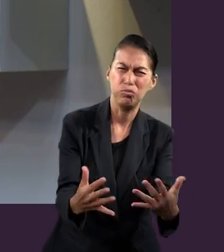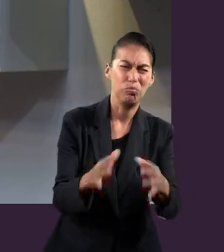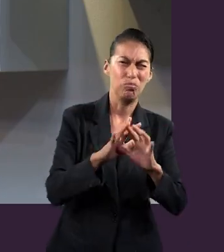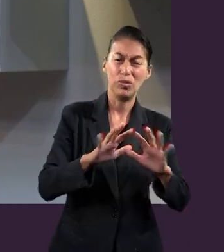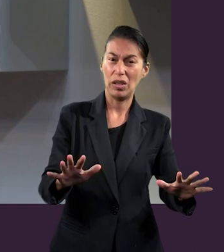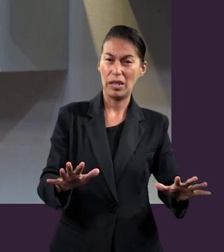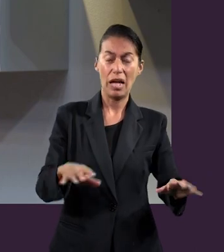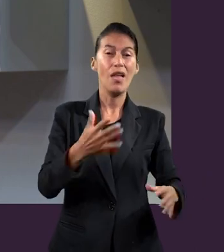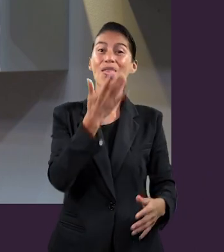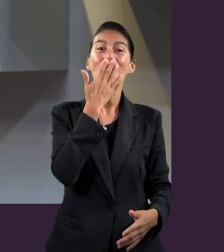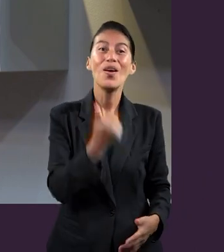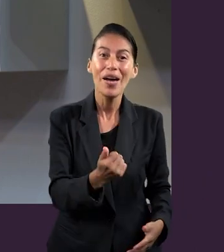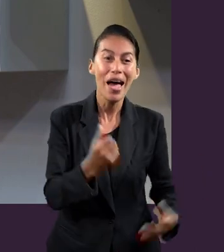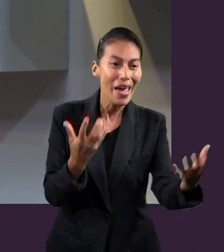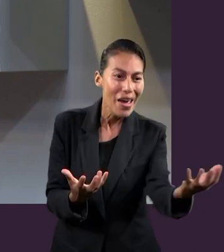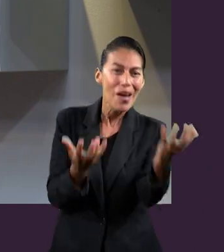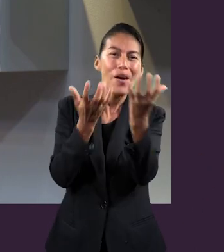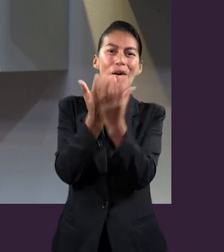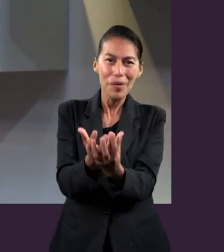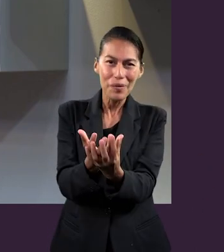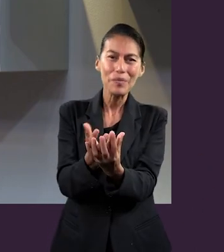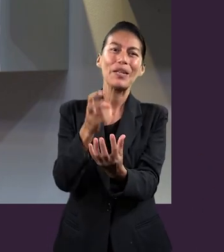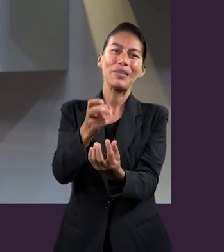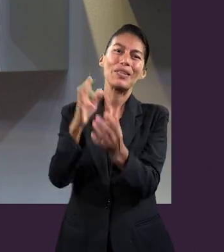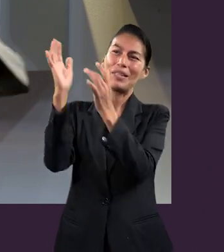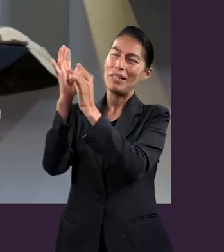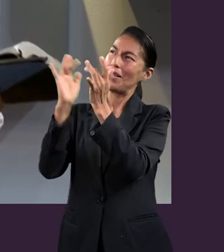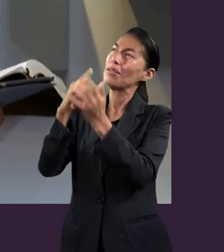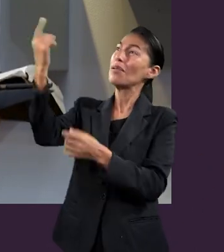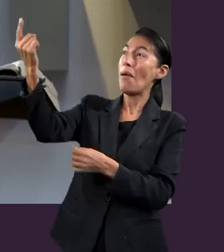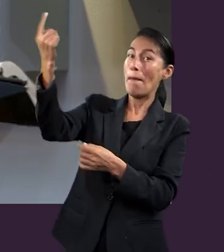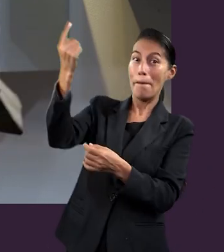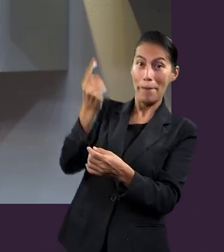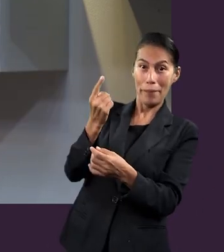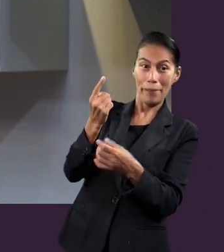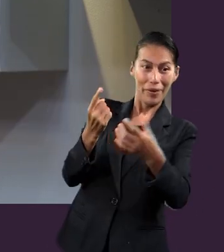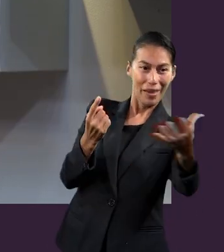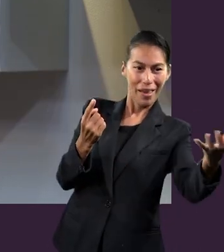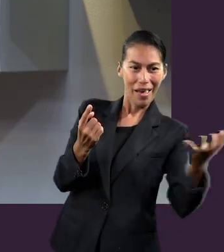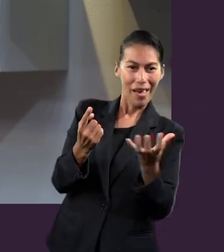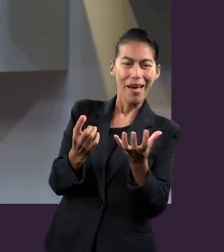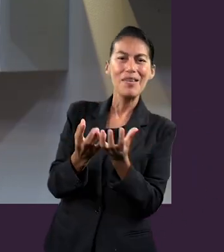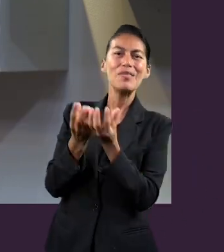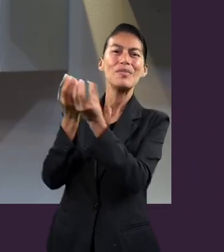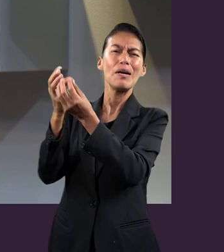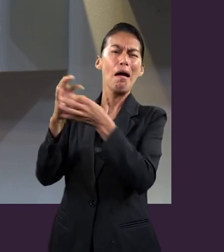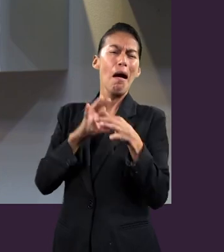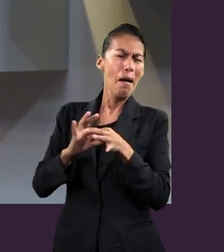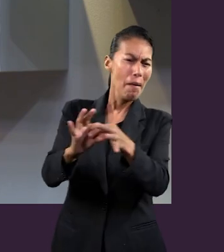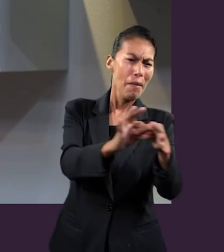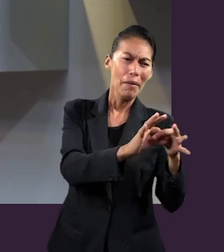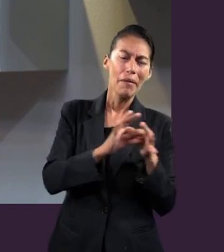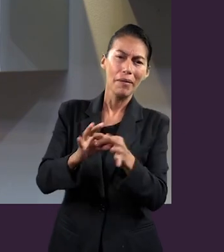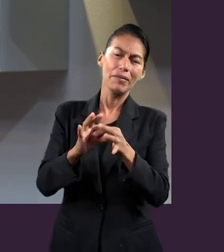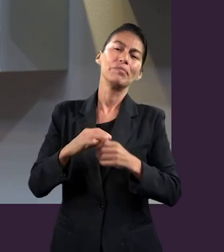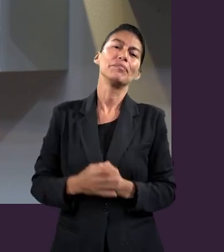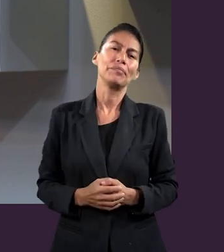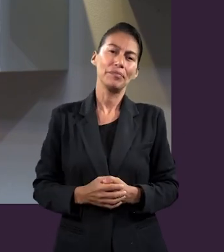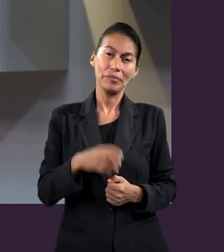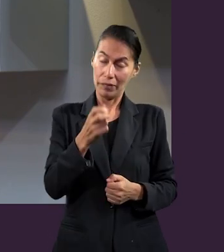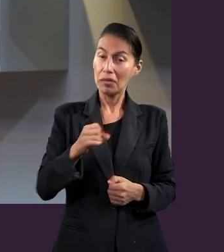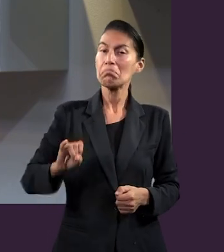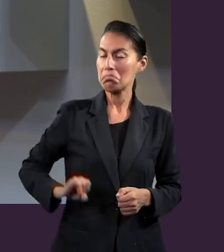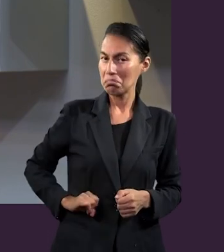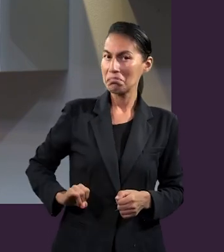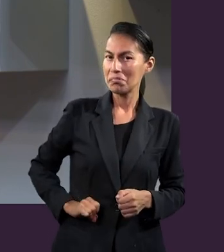Él viene, Cristo viene en la cruz para quitar esa enemistad que había, ¿no? Y es bien interesante que